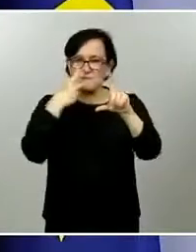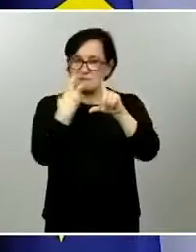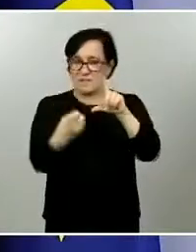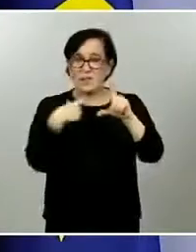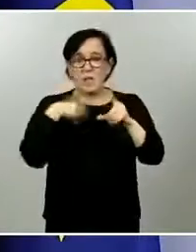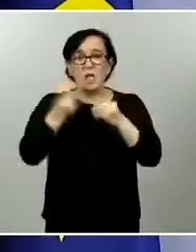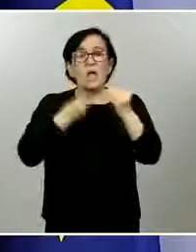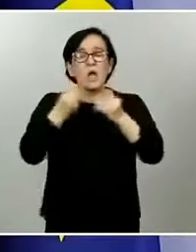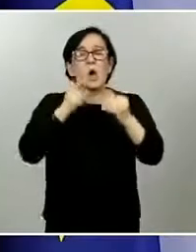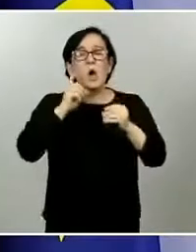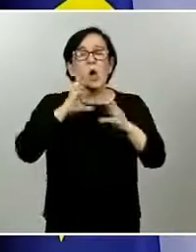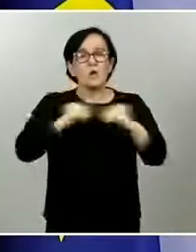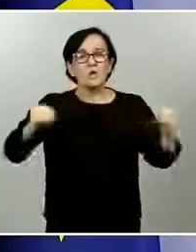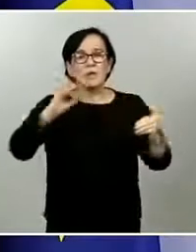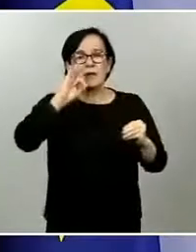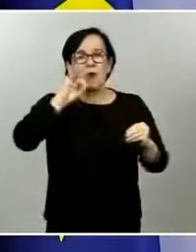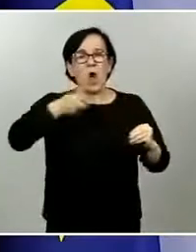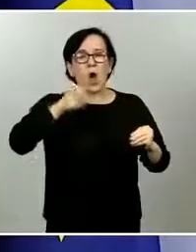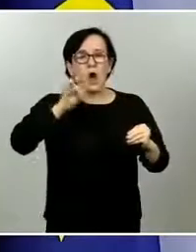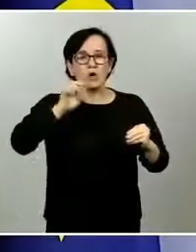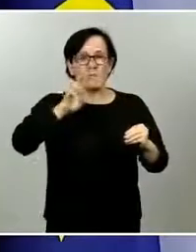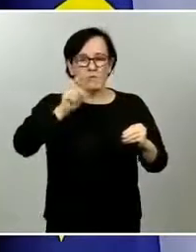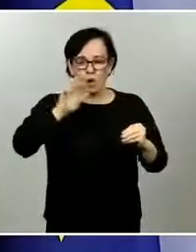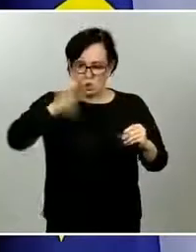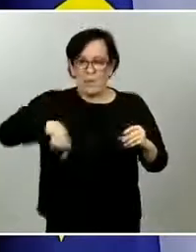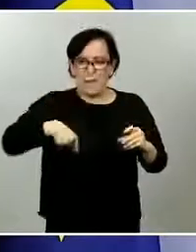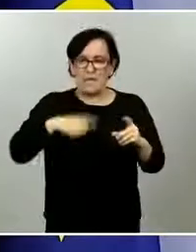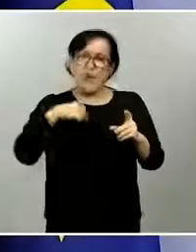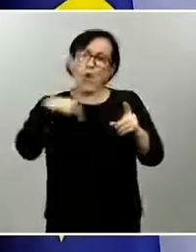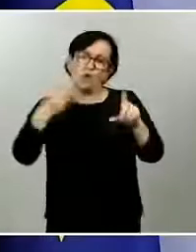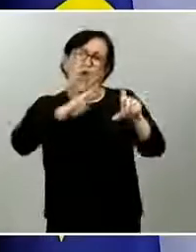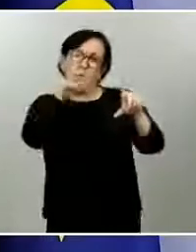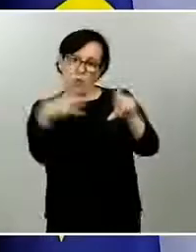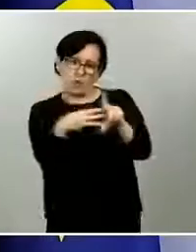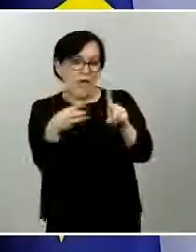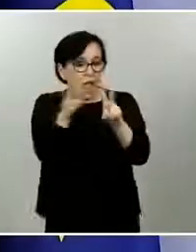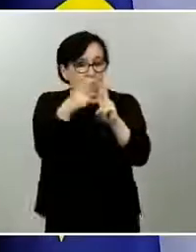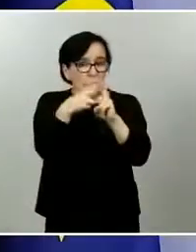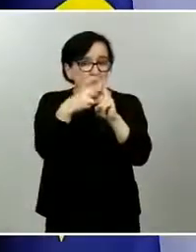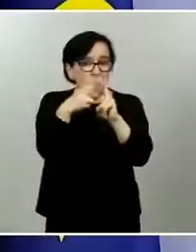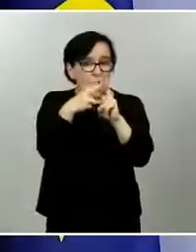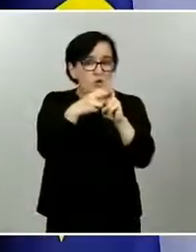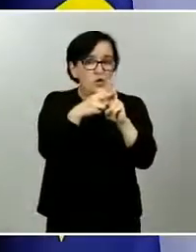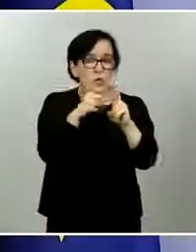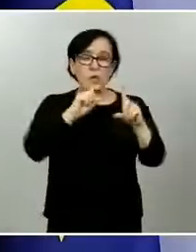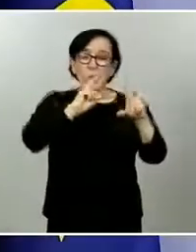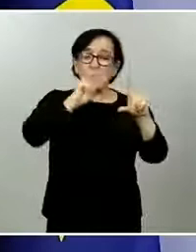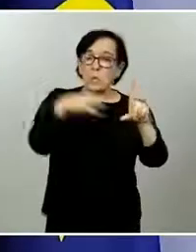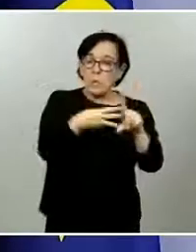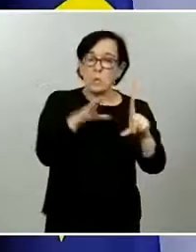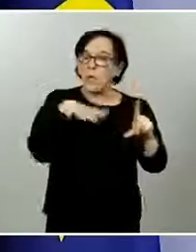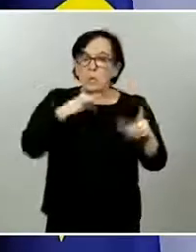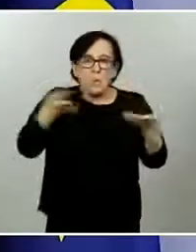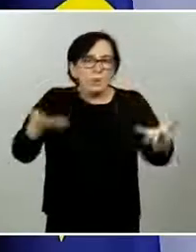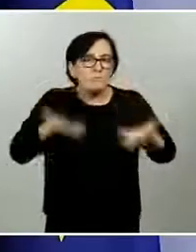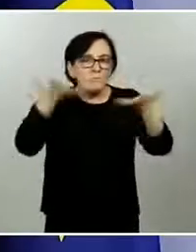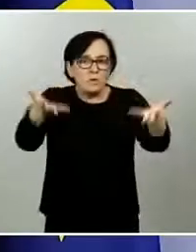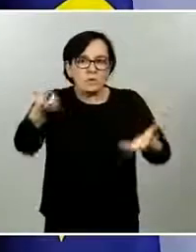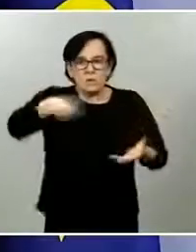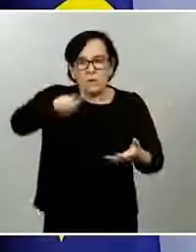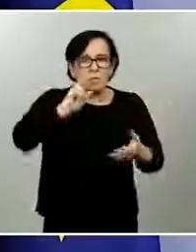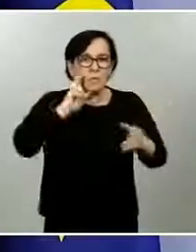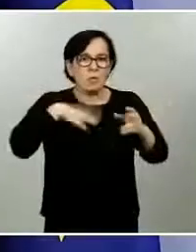del portal World to Meter que ustedes pueden consultar igual que los datos los rankings que elabora por ejemplo la universidad de Oxford